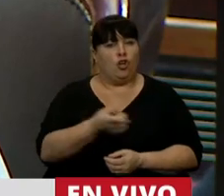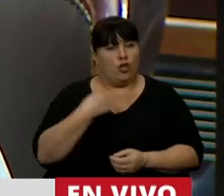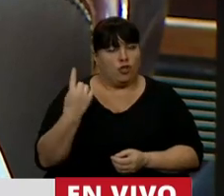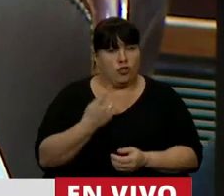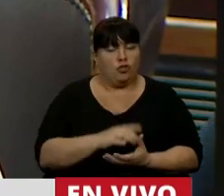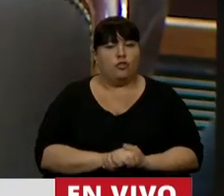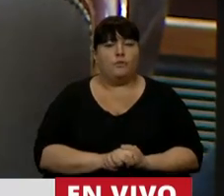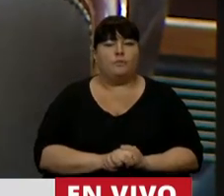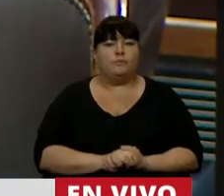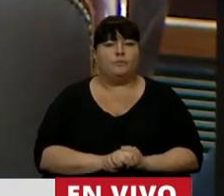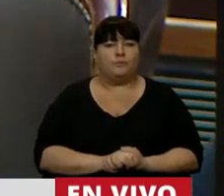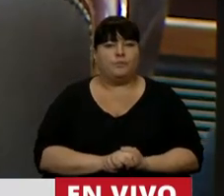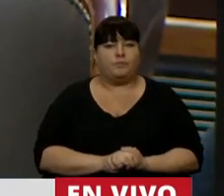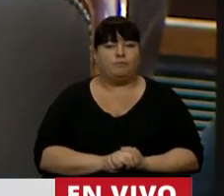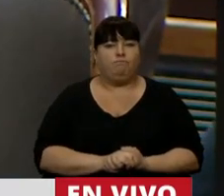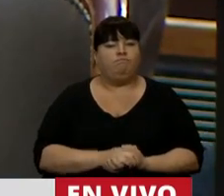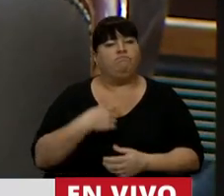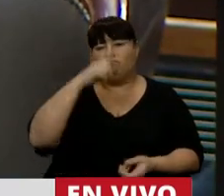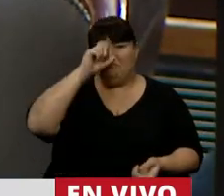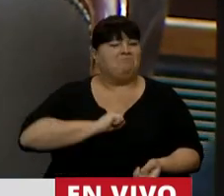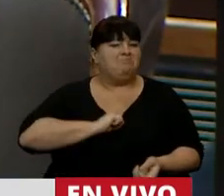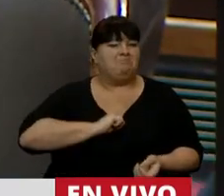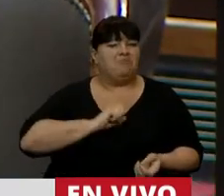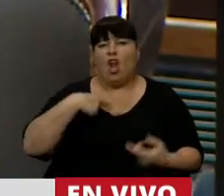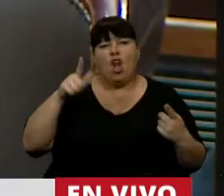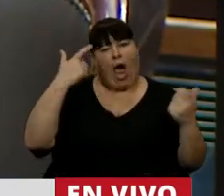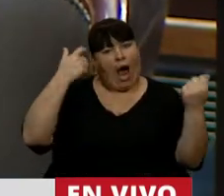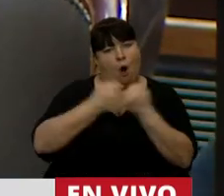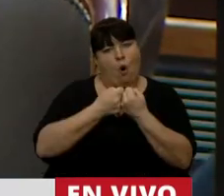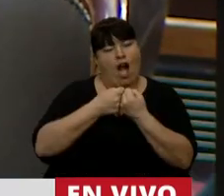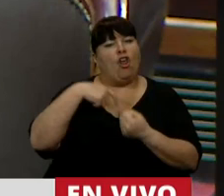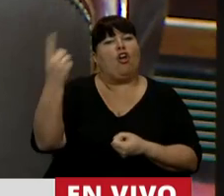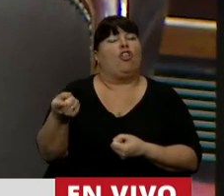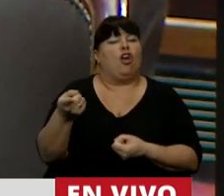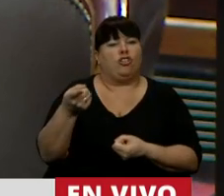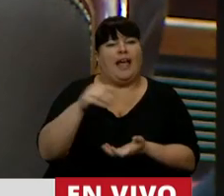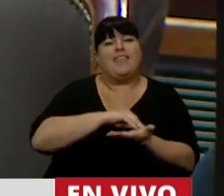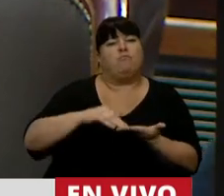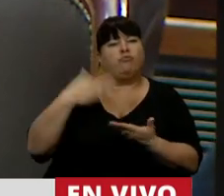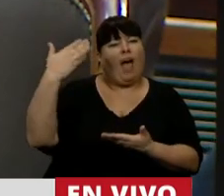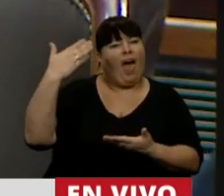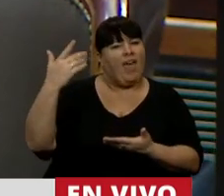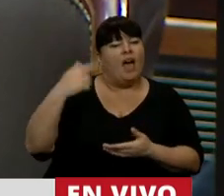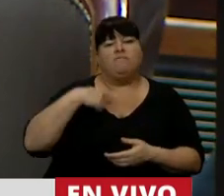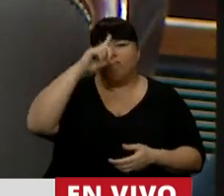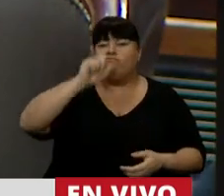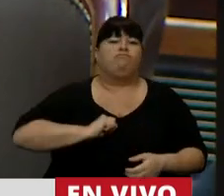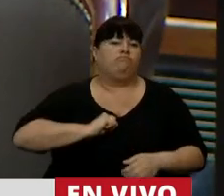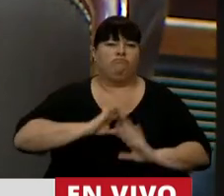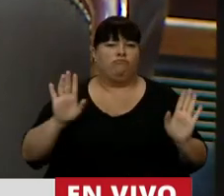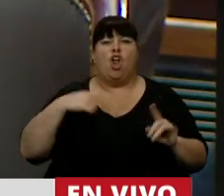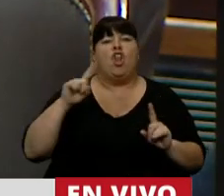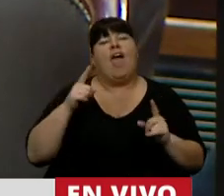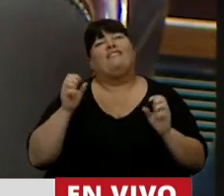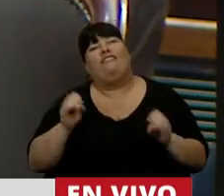nos la jugamos, no estoy de acuerdo con lo que dijo una diputada preopinante, nos la jugamos, no